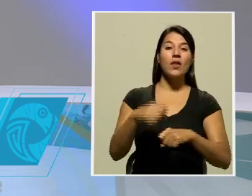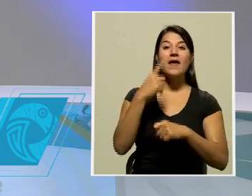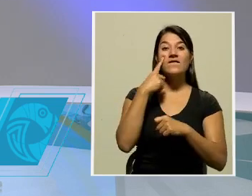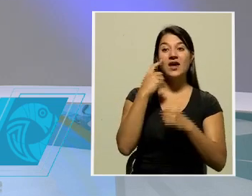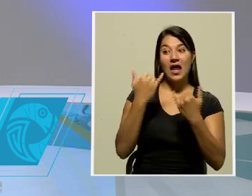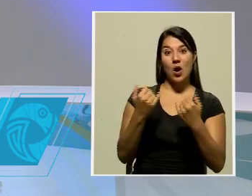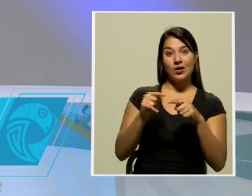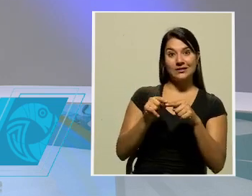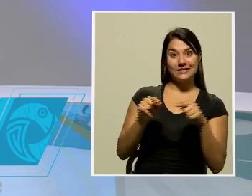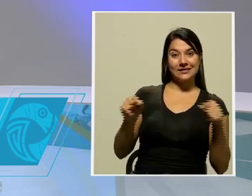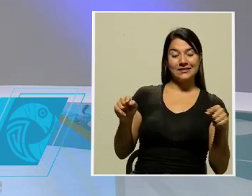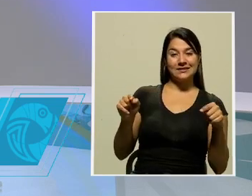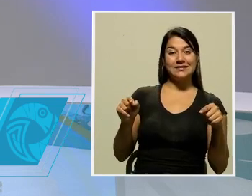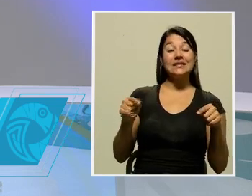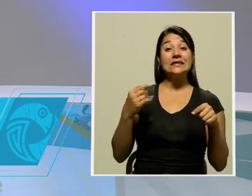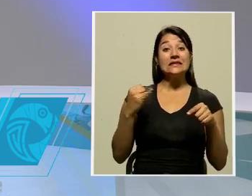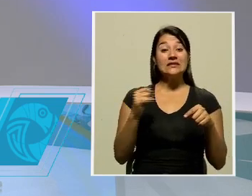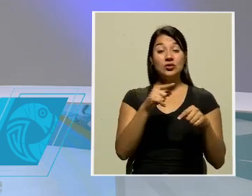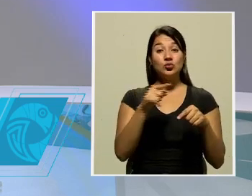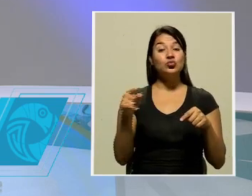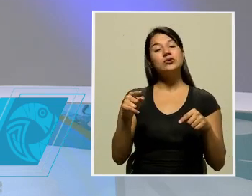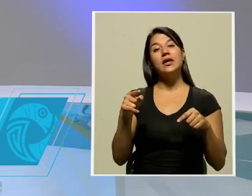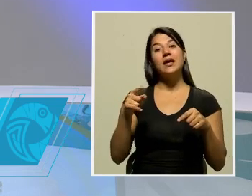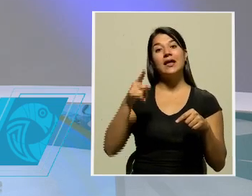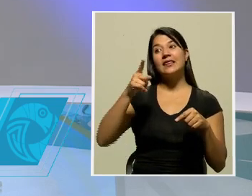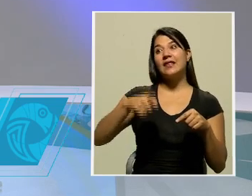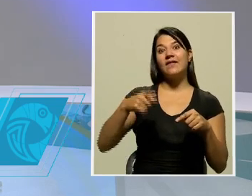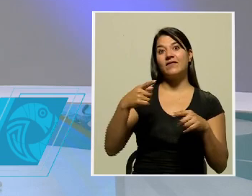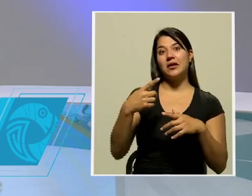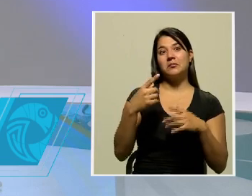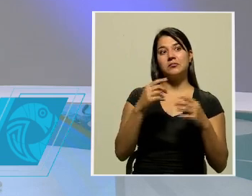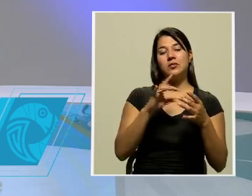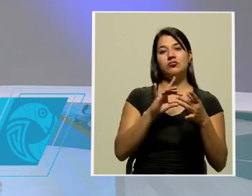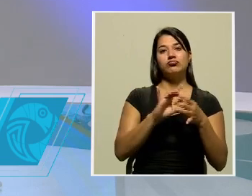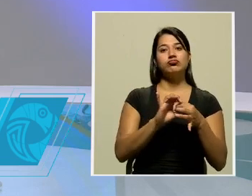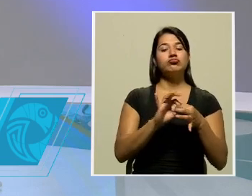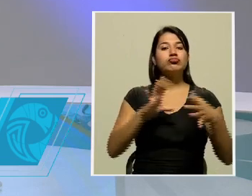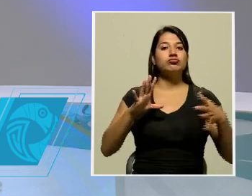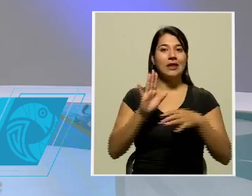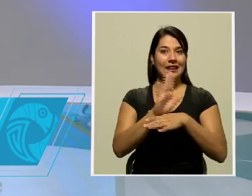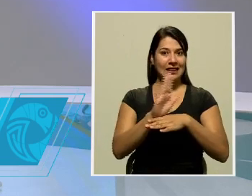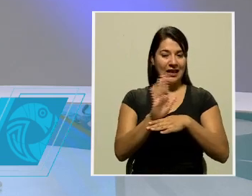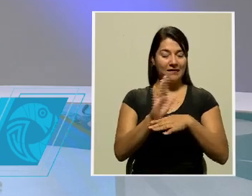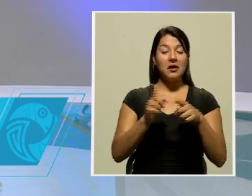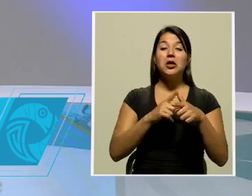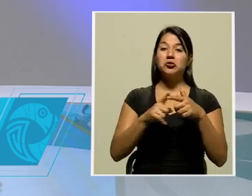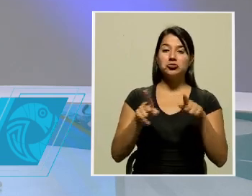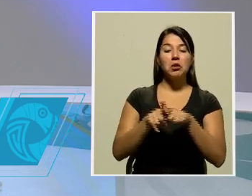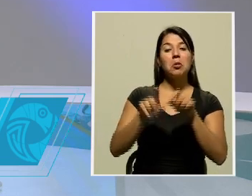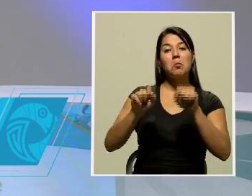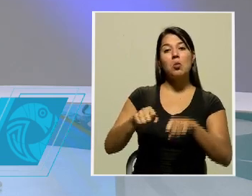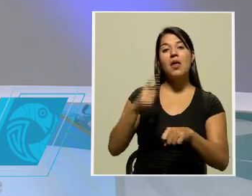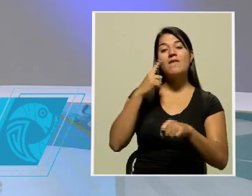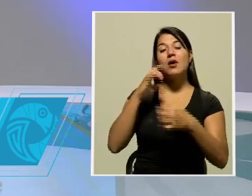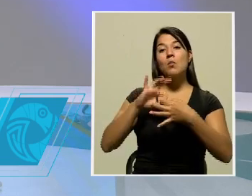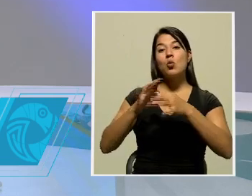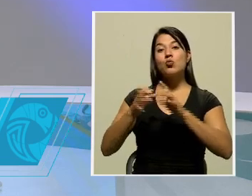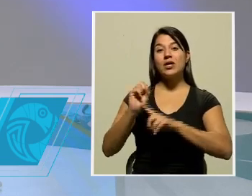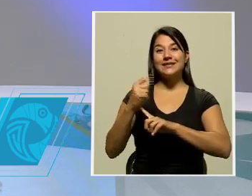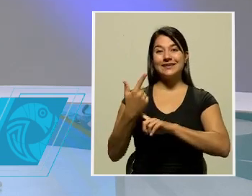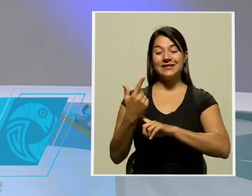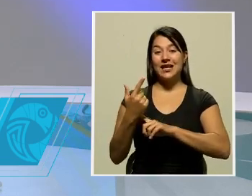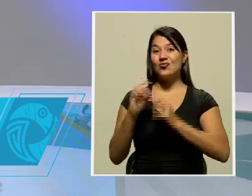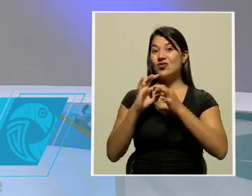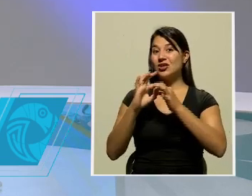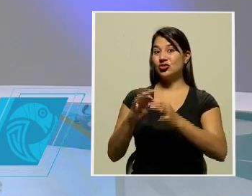inferior de nuestra pantalla en caso de que deba levantarse de la señal abierta del SINAR para que también no se pierda detalle de todo lo que le